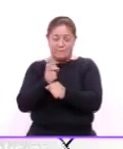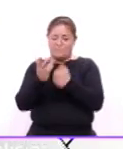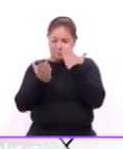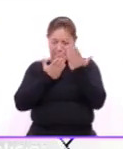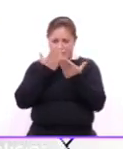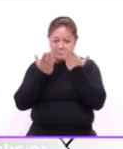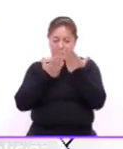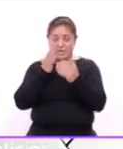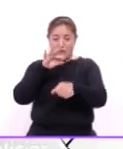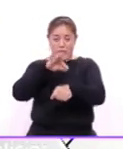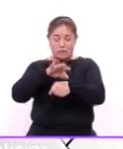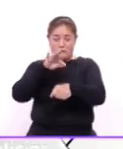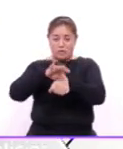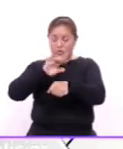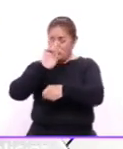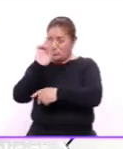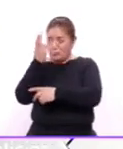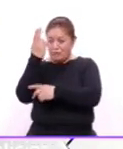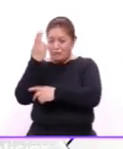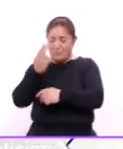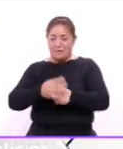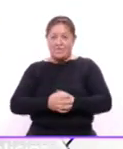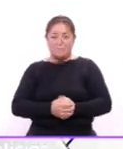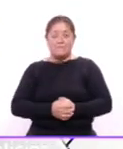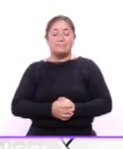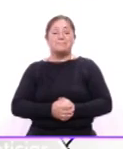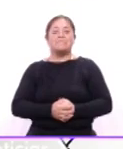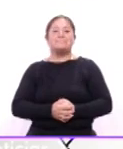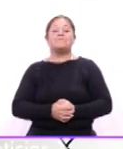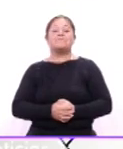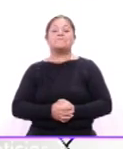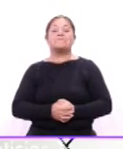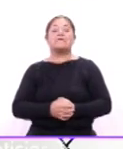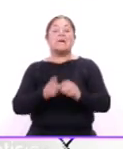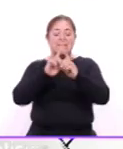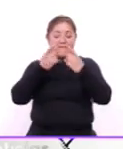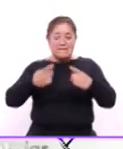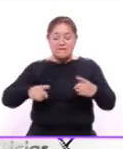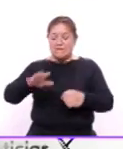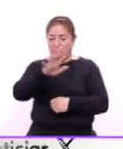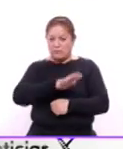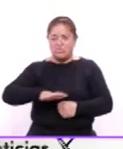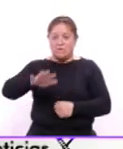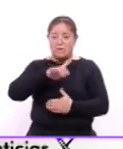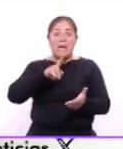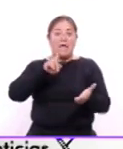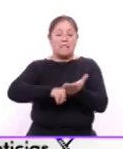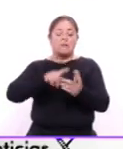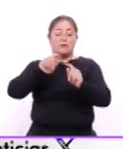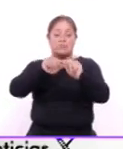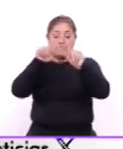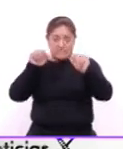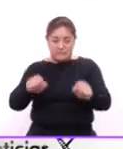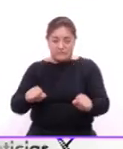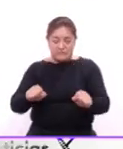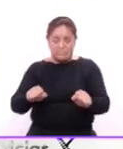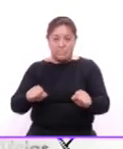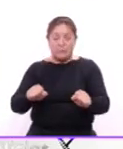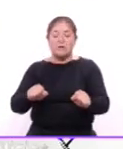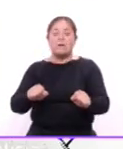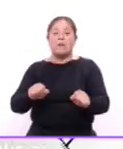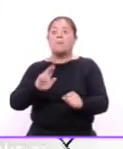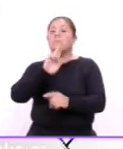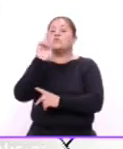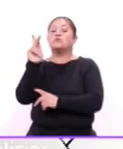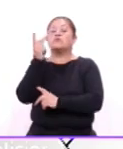estudiar el doctorado y esto es en desarrollo regional dentro del sistema de posgrados de